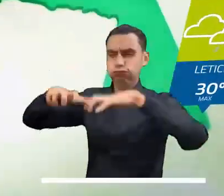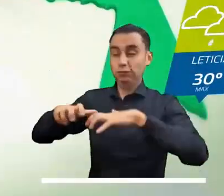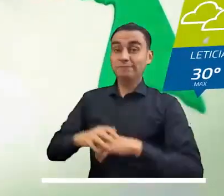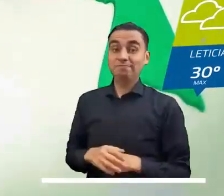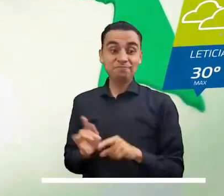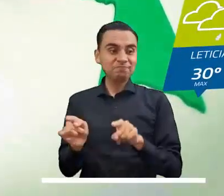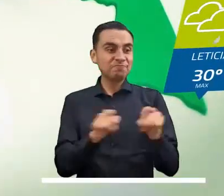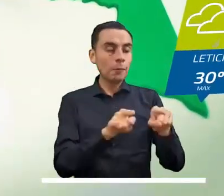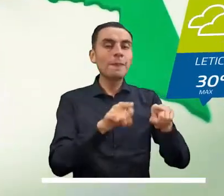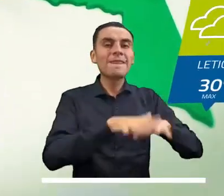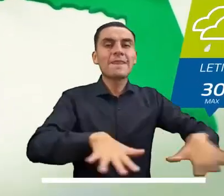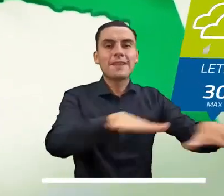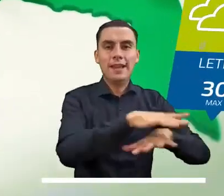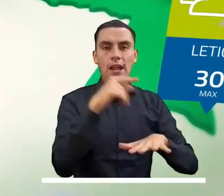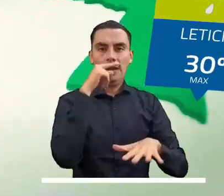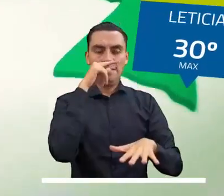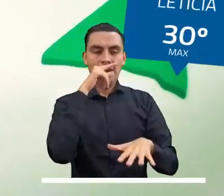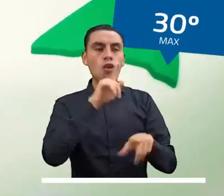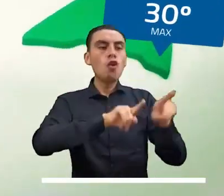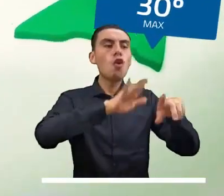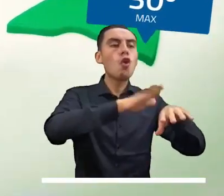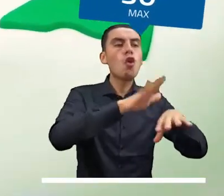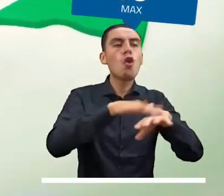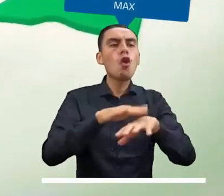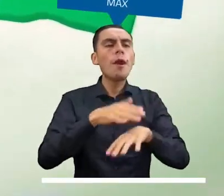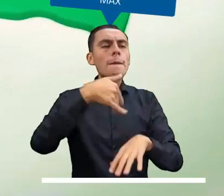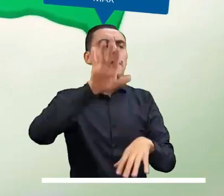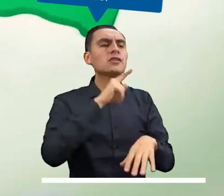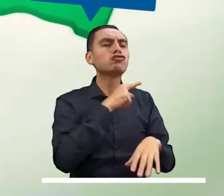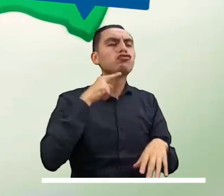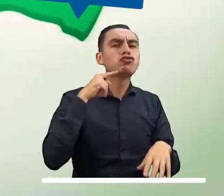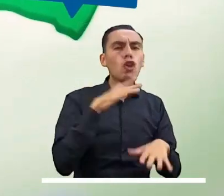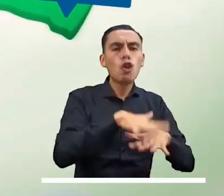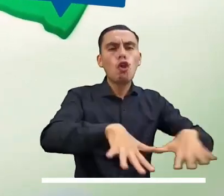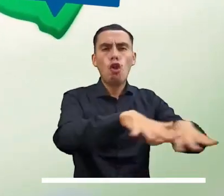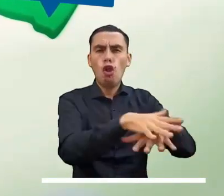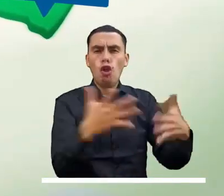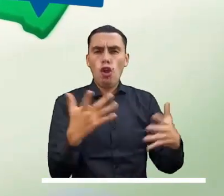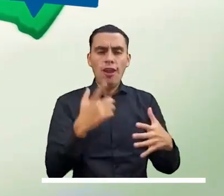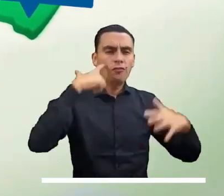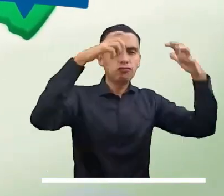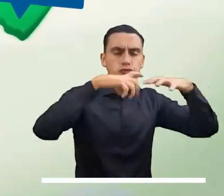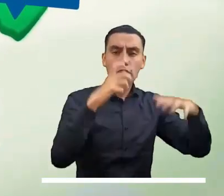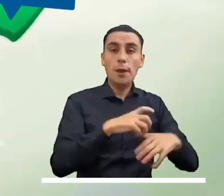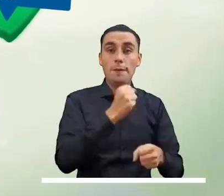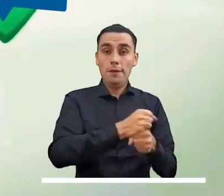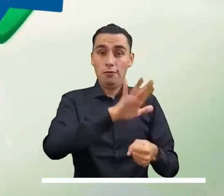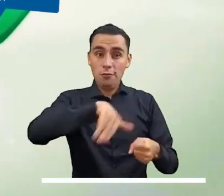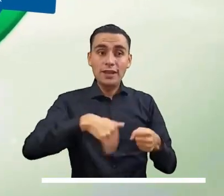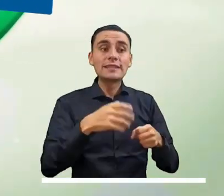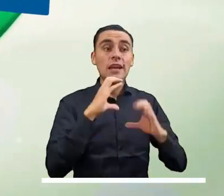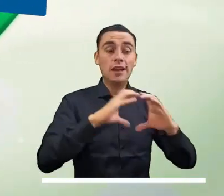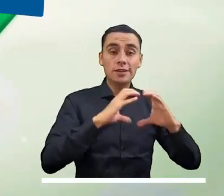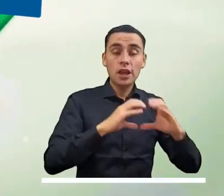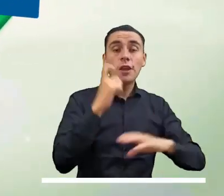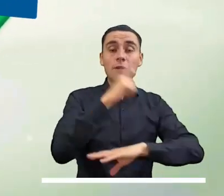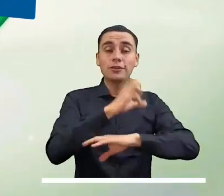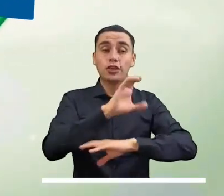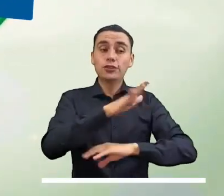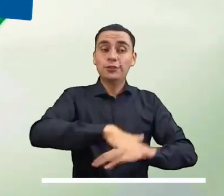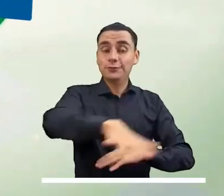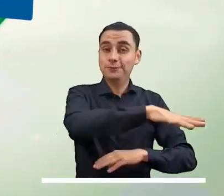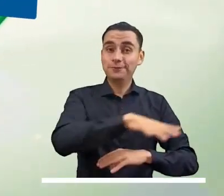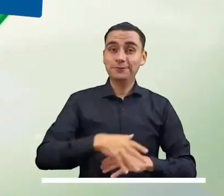Las nubes dominarán la tarde mazónica, por lo que no se descartan lluvias en Guaviare, Vaupés, Amazonas, Guainía y oriente de Caquetá y